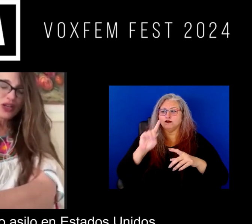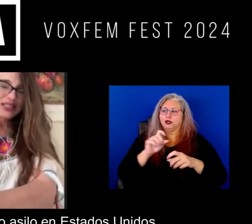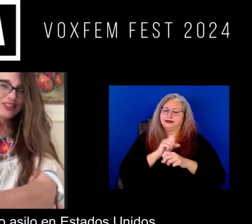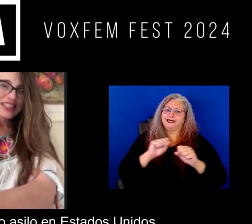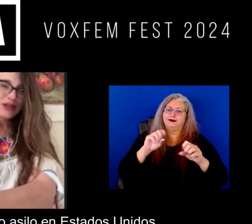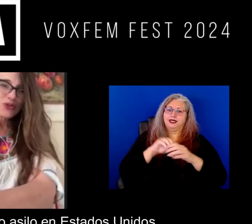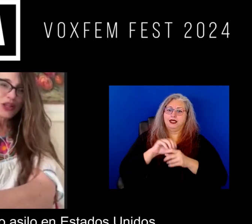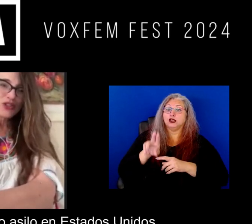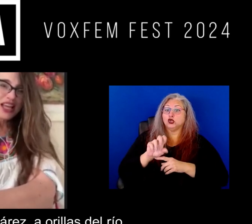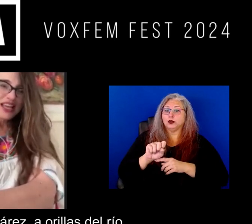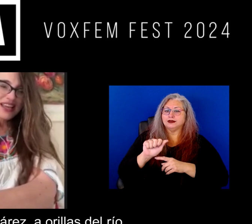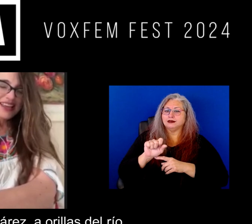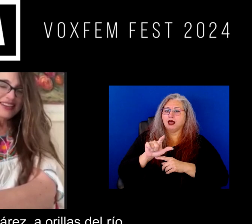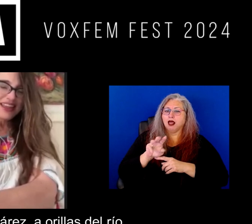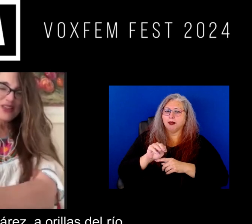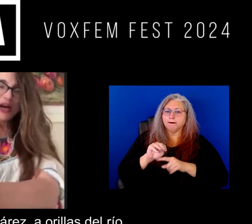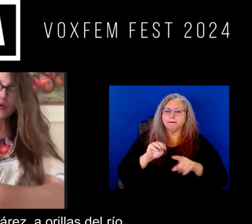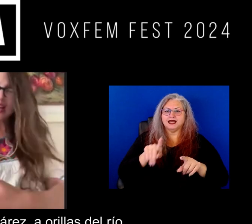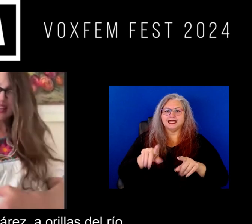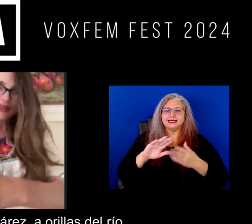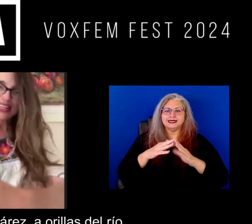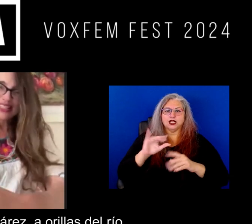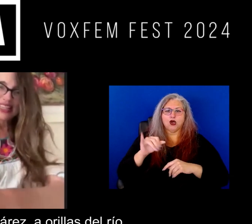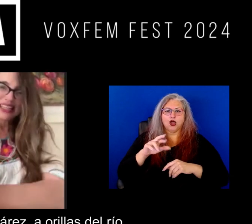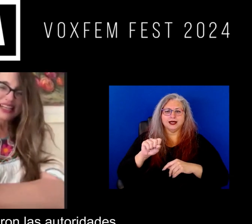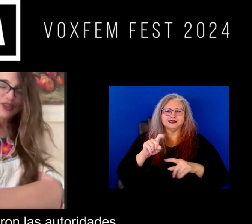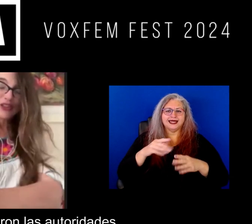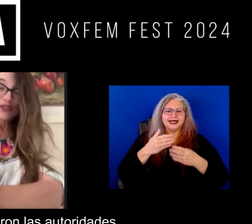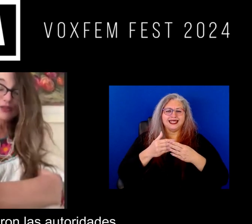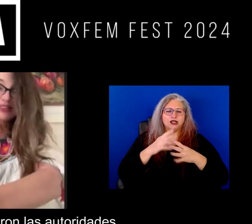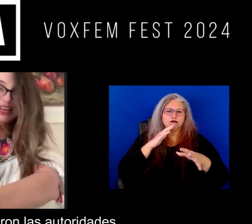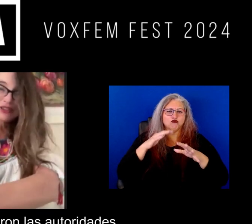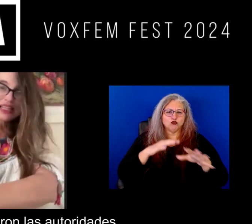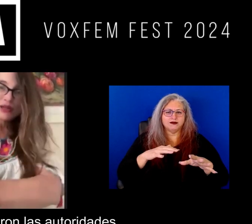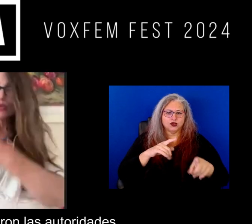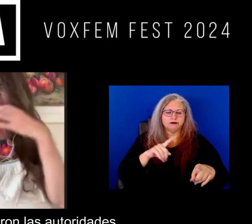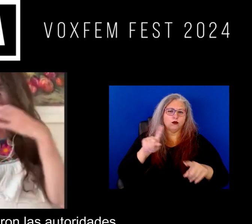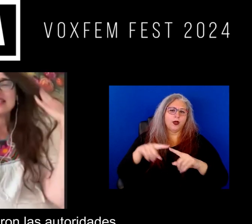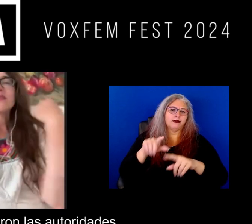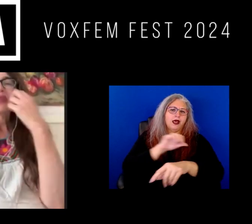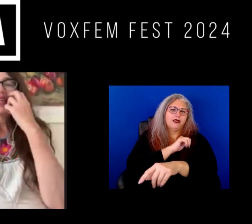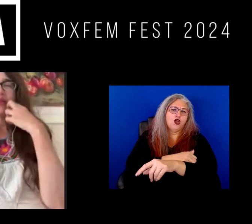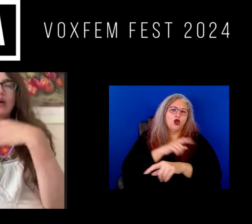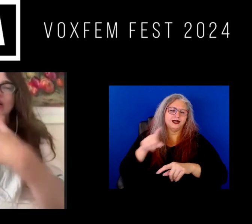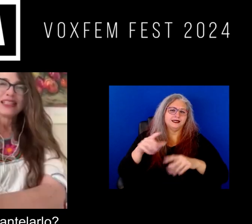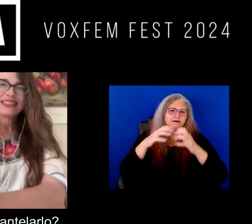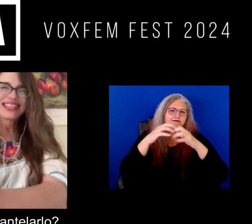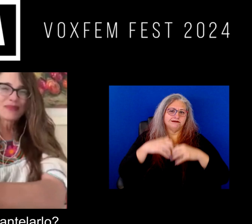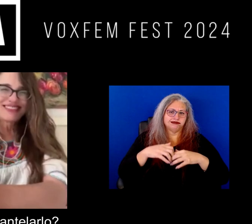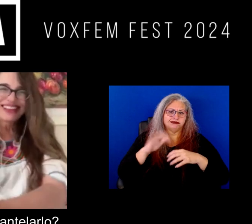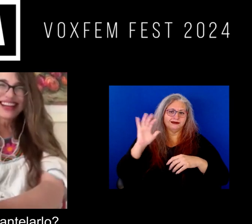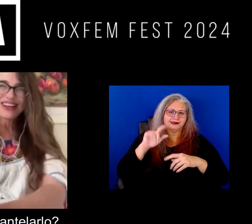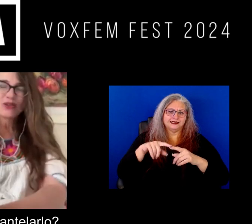asilo en Estados Unidos en Ciudad Juárez a orillas del río que lo desmantelaron las autoridades de Ciudad Juárez